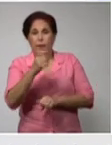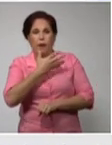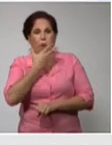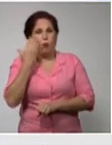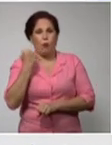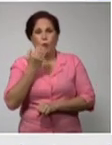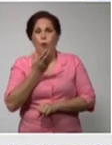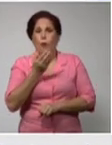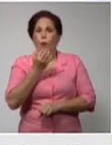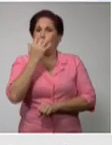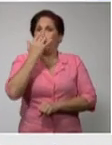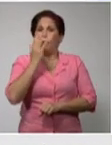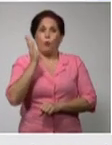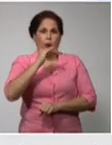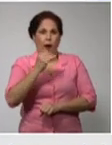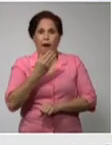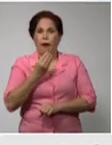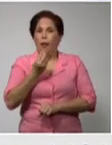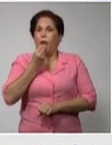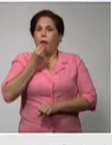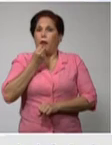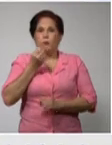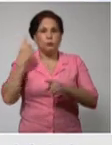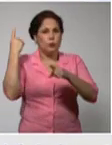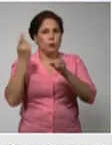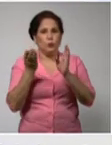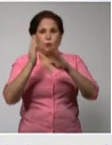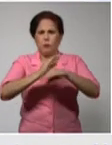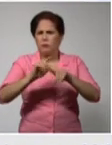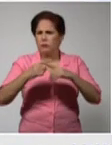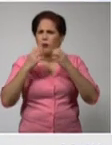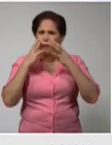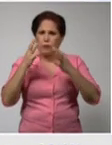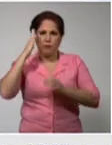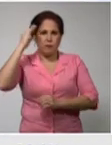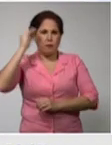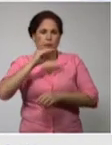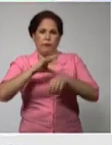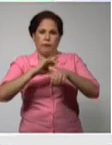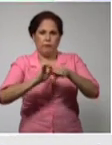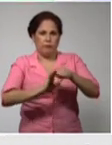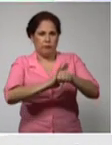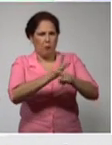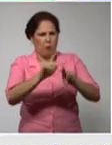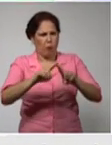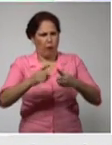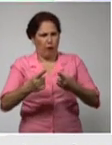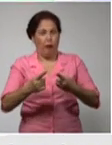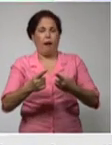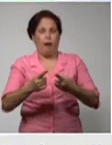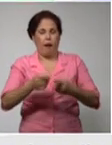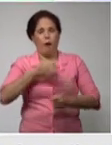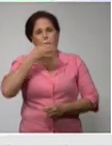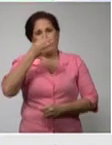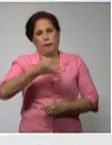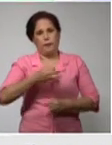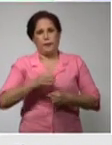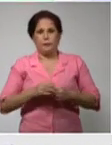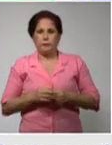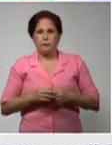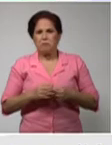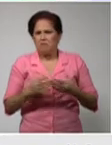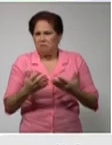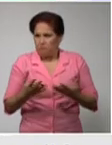y usted ha hablado de otros síntomas porque es importante conocerlos doctor mira qué pasa